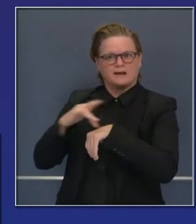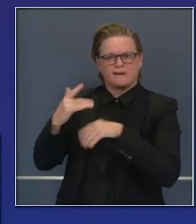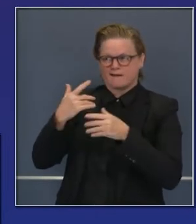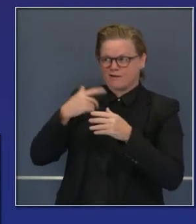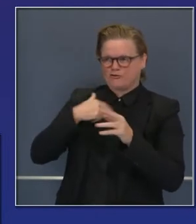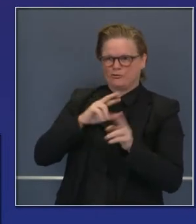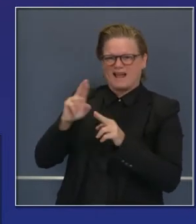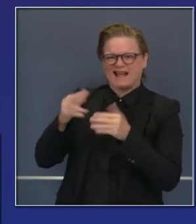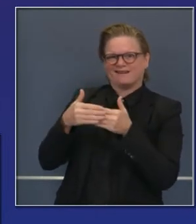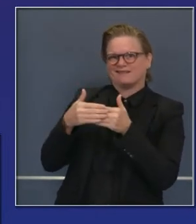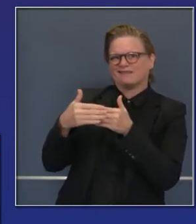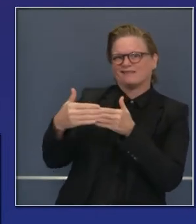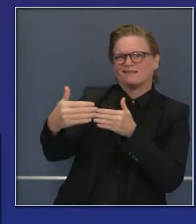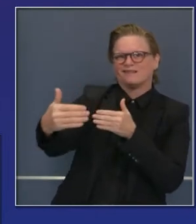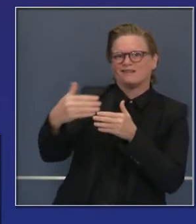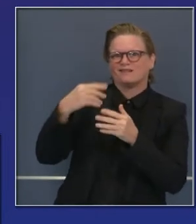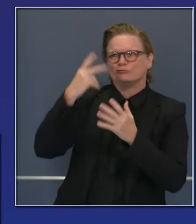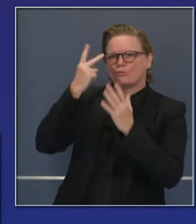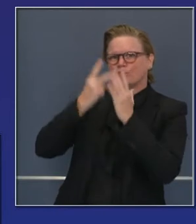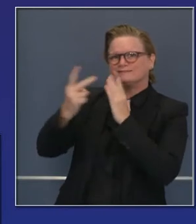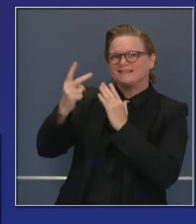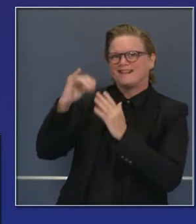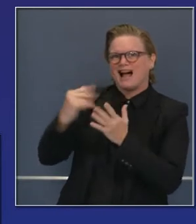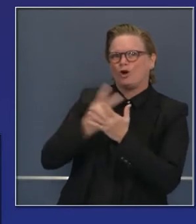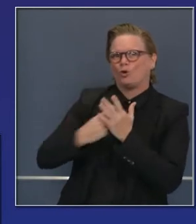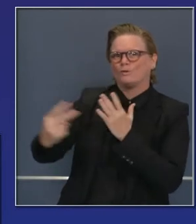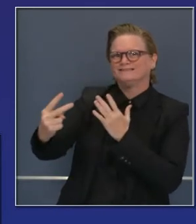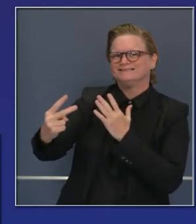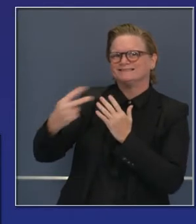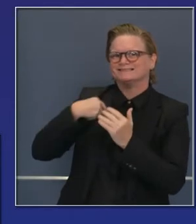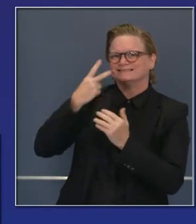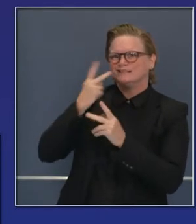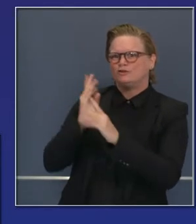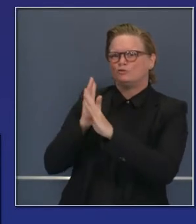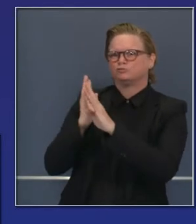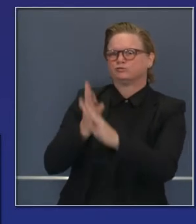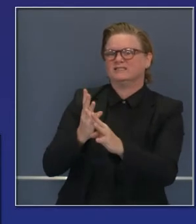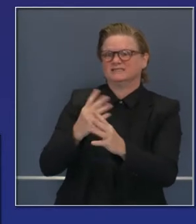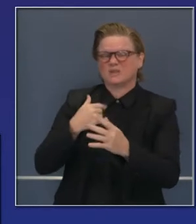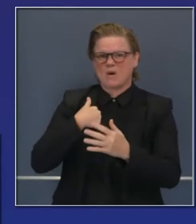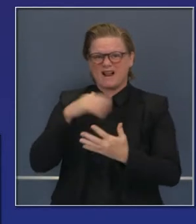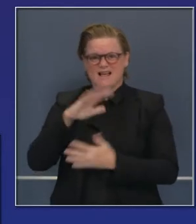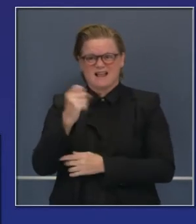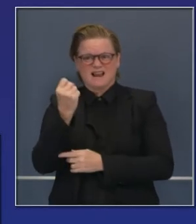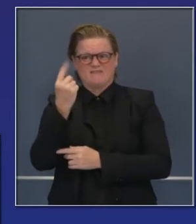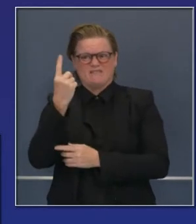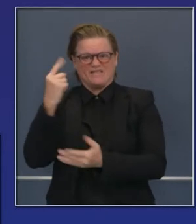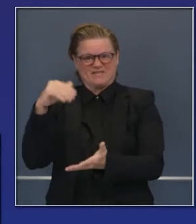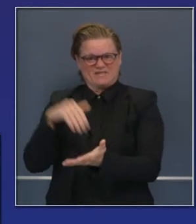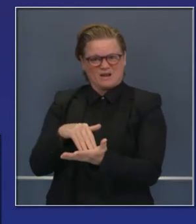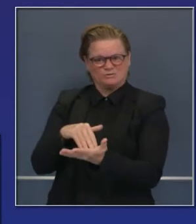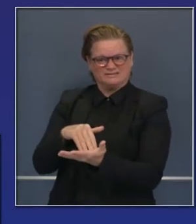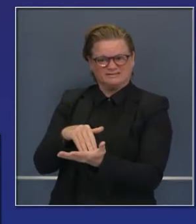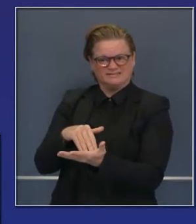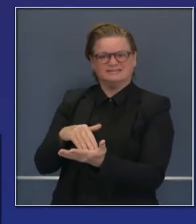servicios médicos. 11% de la población actualmente hospitalizada están ahí por COVID-19.